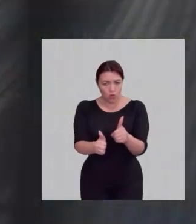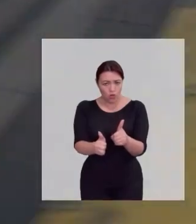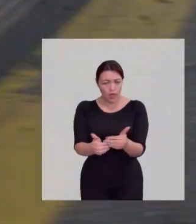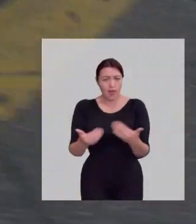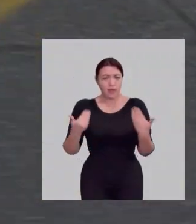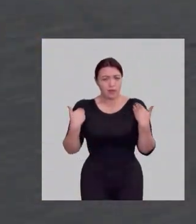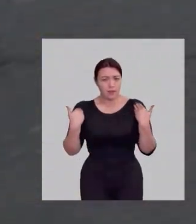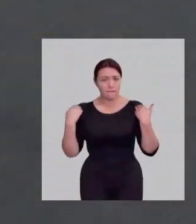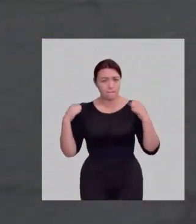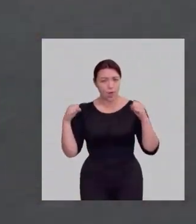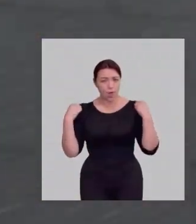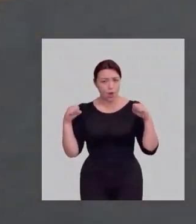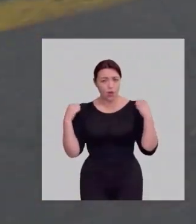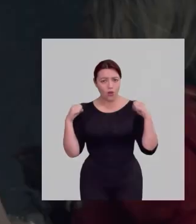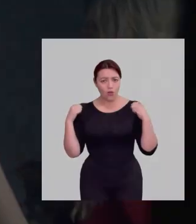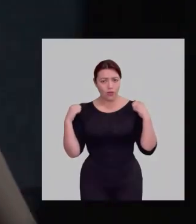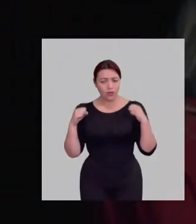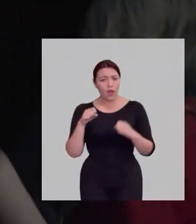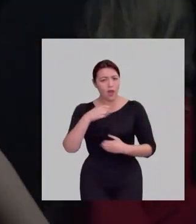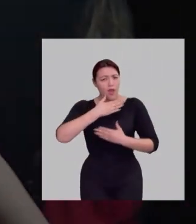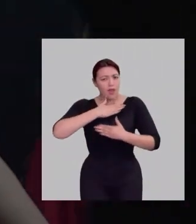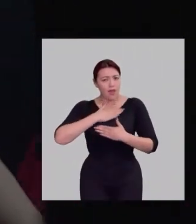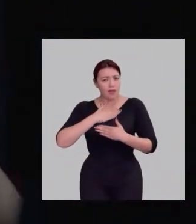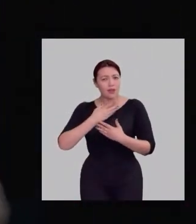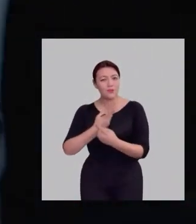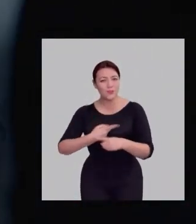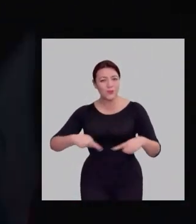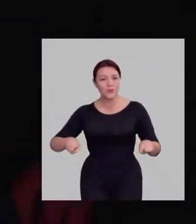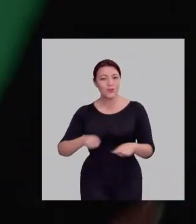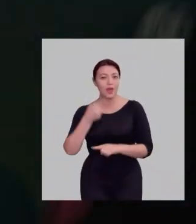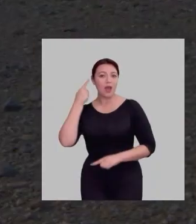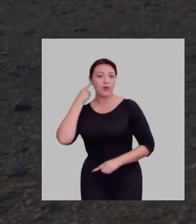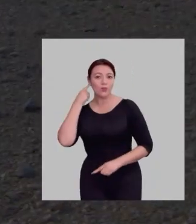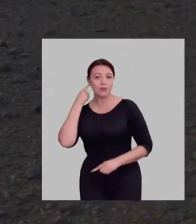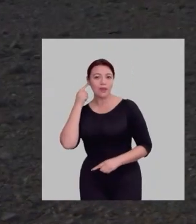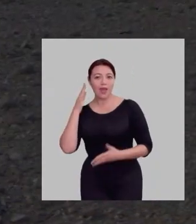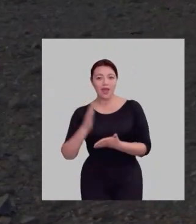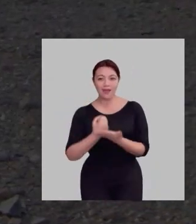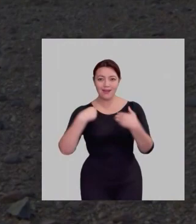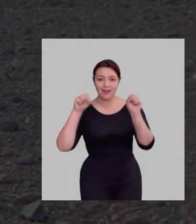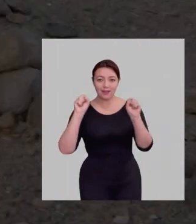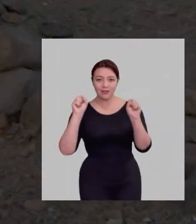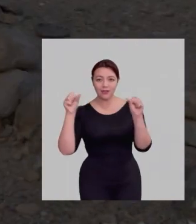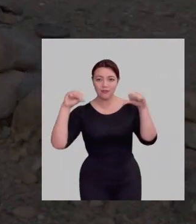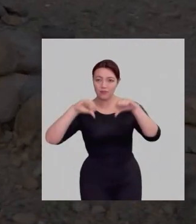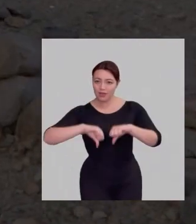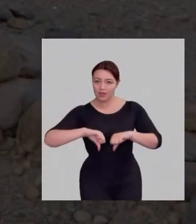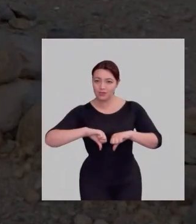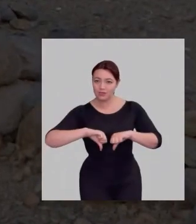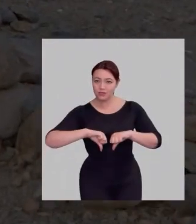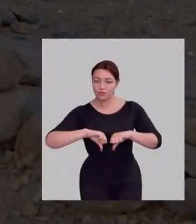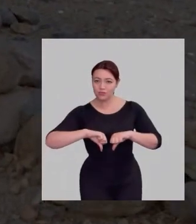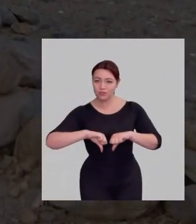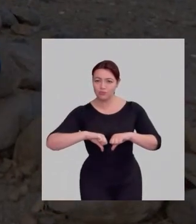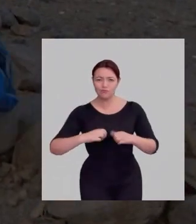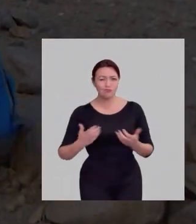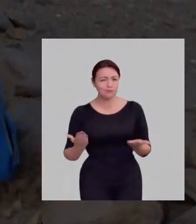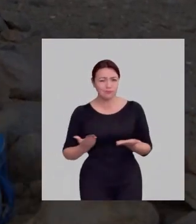¿El deporte que practicas? ¿Eres la música que escuchas? ¿El éxito? ¿El fracaso?